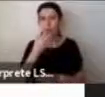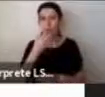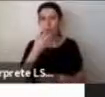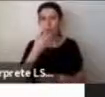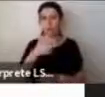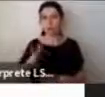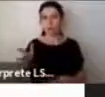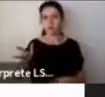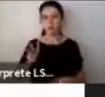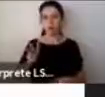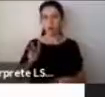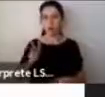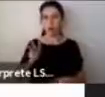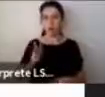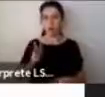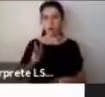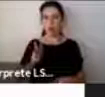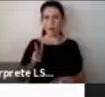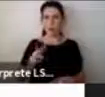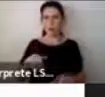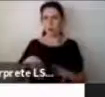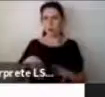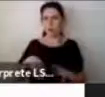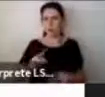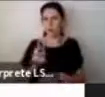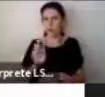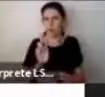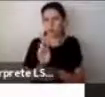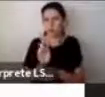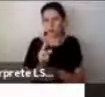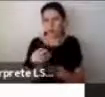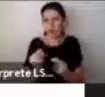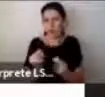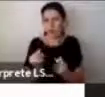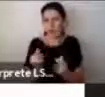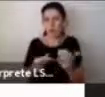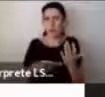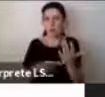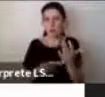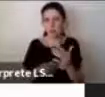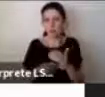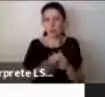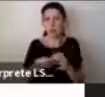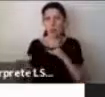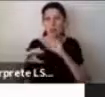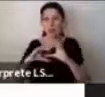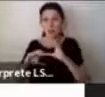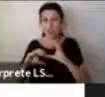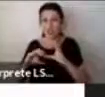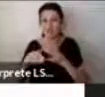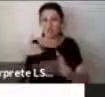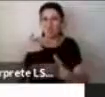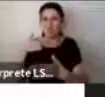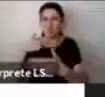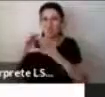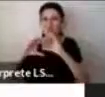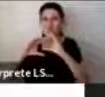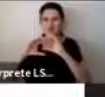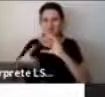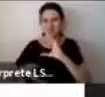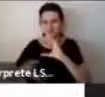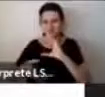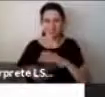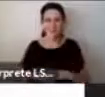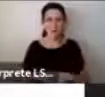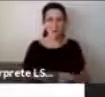llegue de la forma que queremos que llegue y otro punto importante